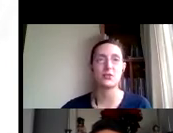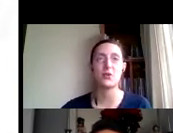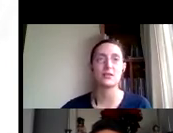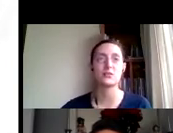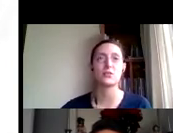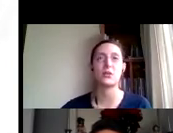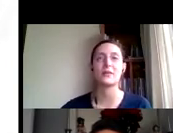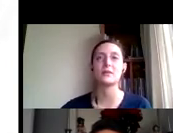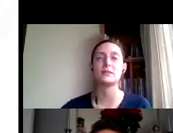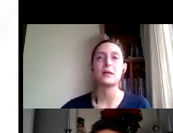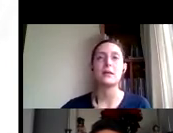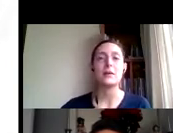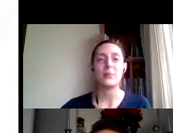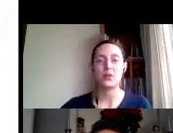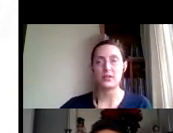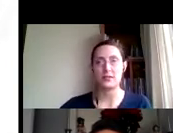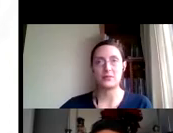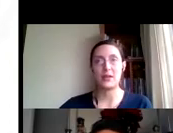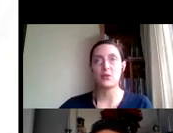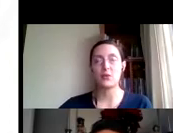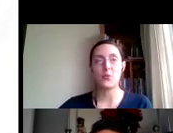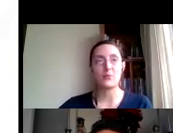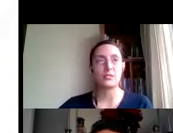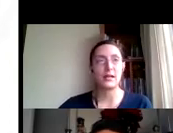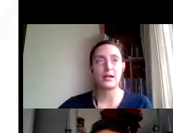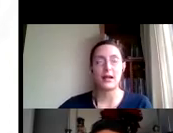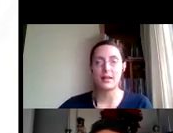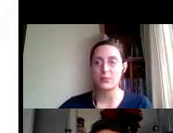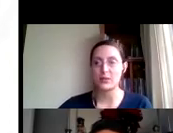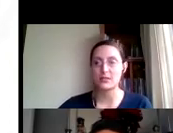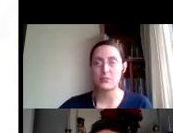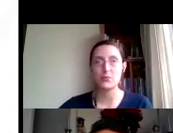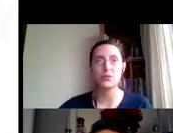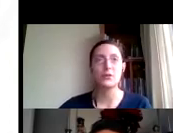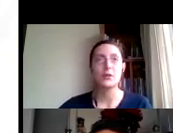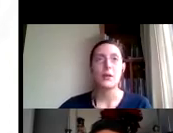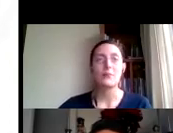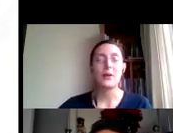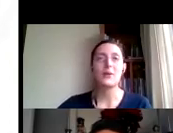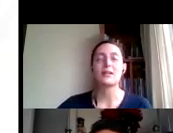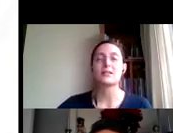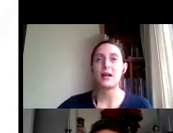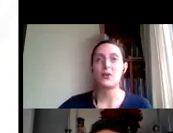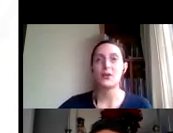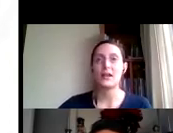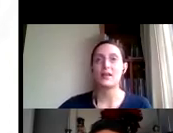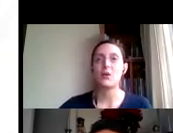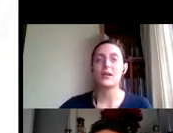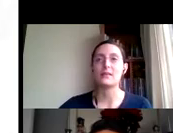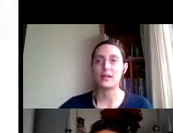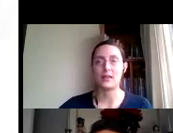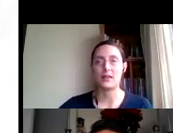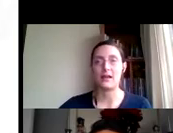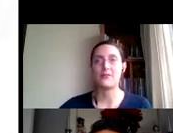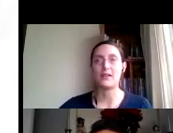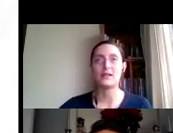información o la has escuchado antes. Pero dices, vengo con una mochila cargada porque sé mucho, pero me la saco y la dejo